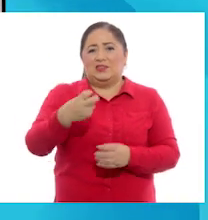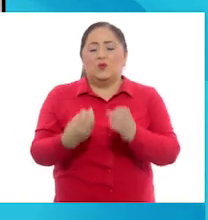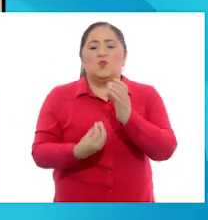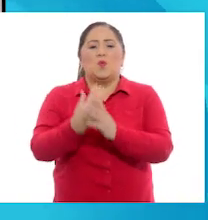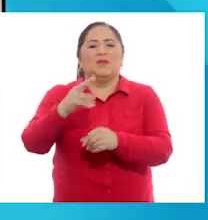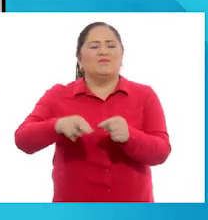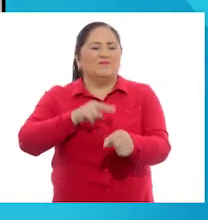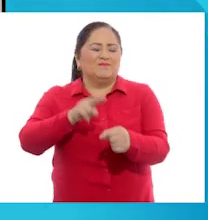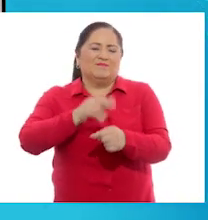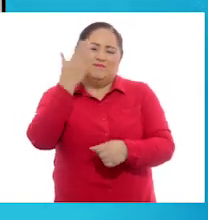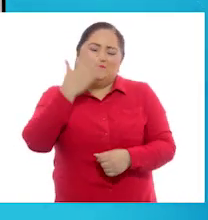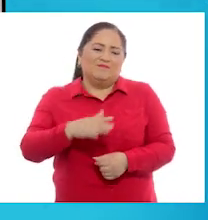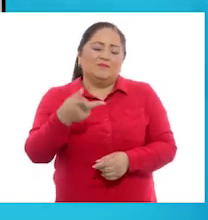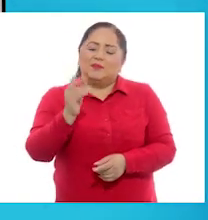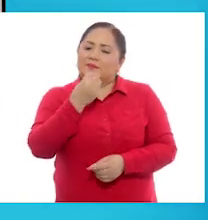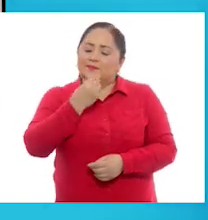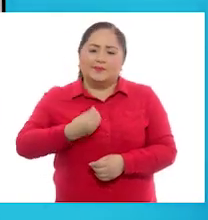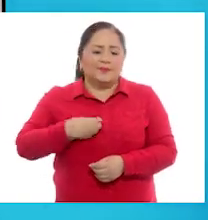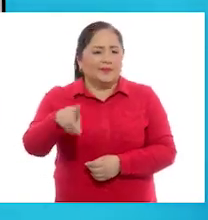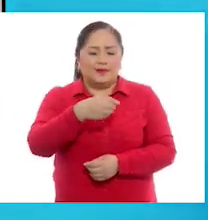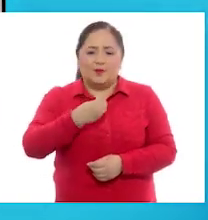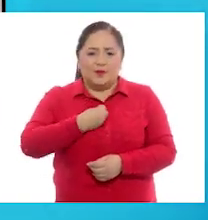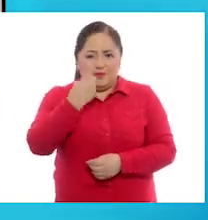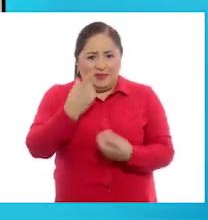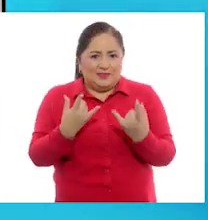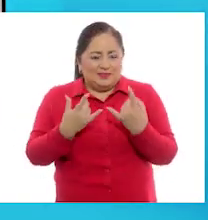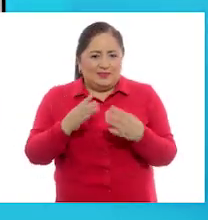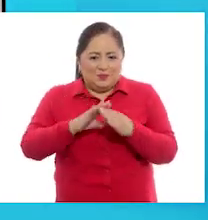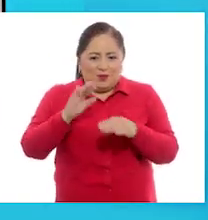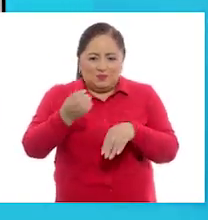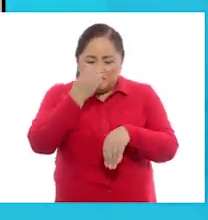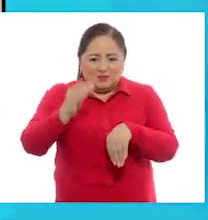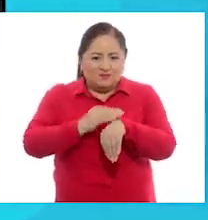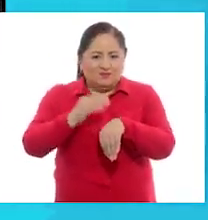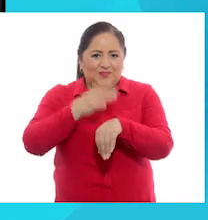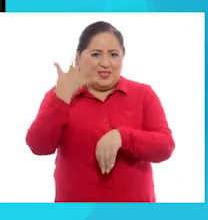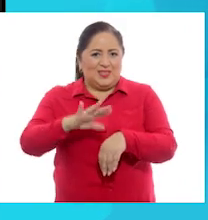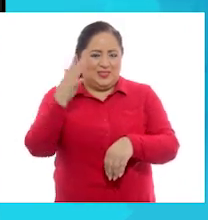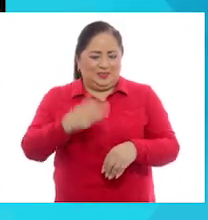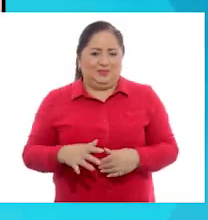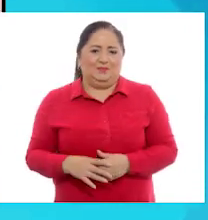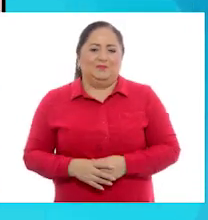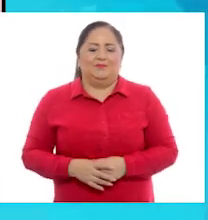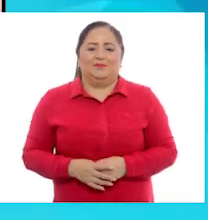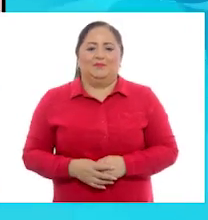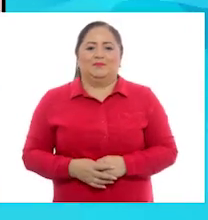normalidad que tenemos, pero hay que echarle ganas para sacarnos puros dieces en nuestras calificaciones.